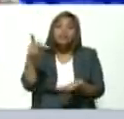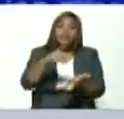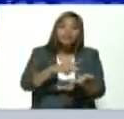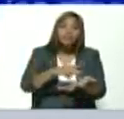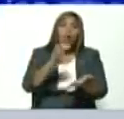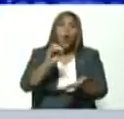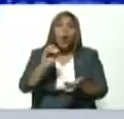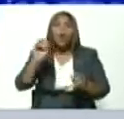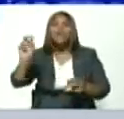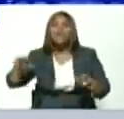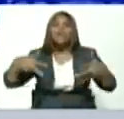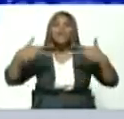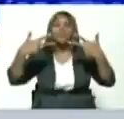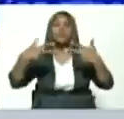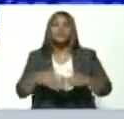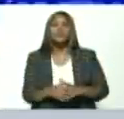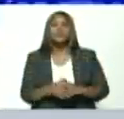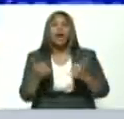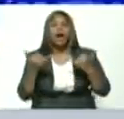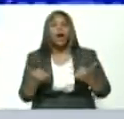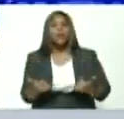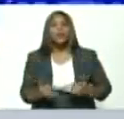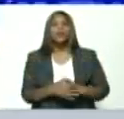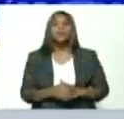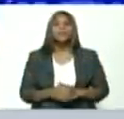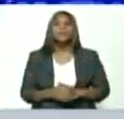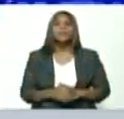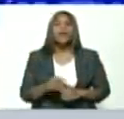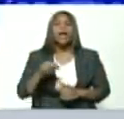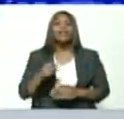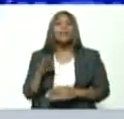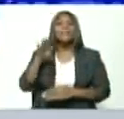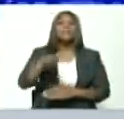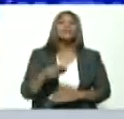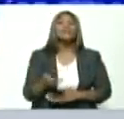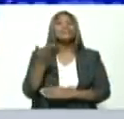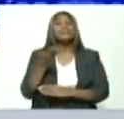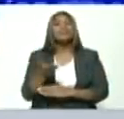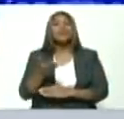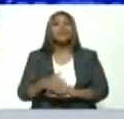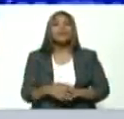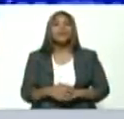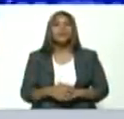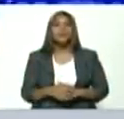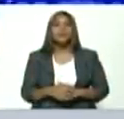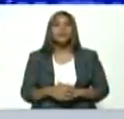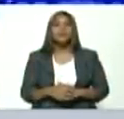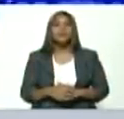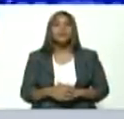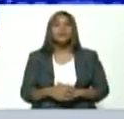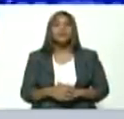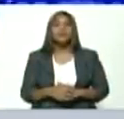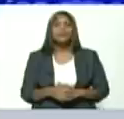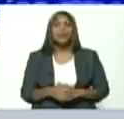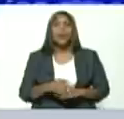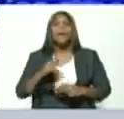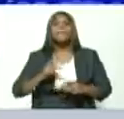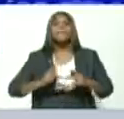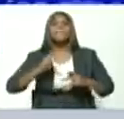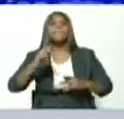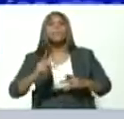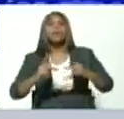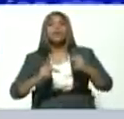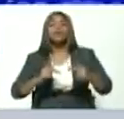por videoconferencia en este momento. Creo que es un paso muy importante, presidente, en el proceso de